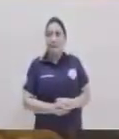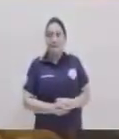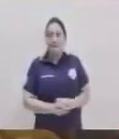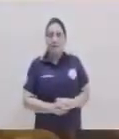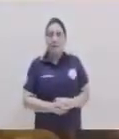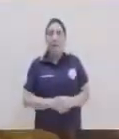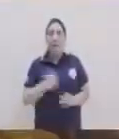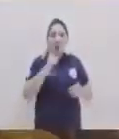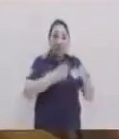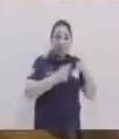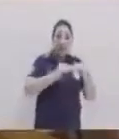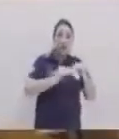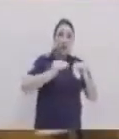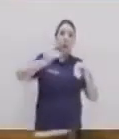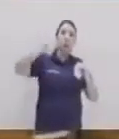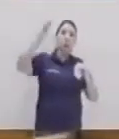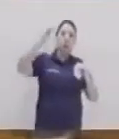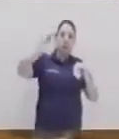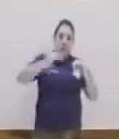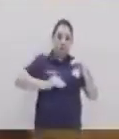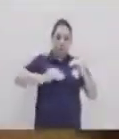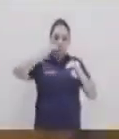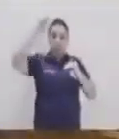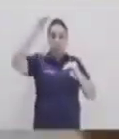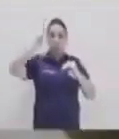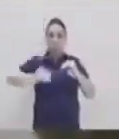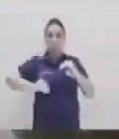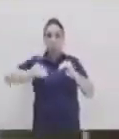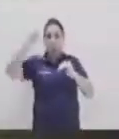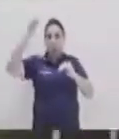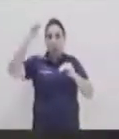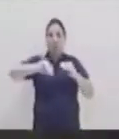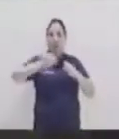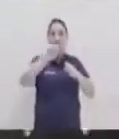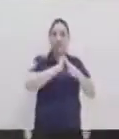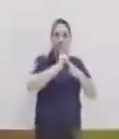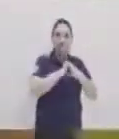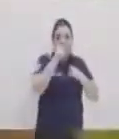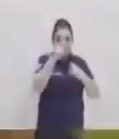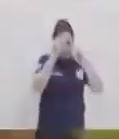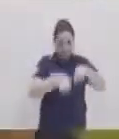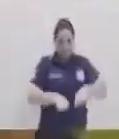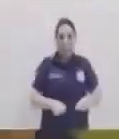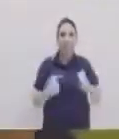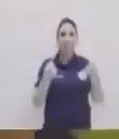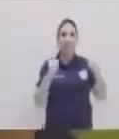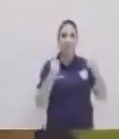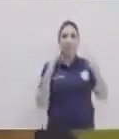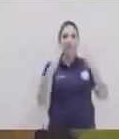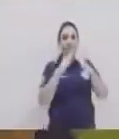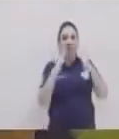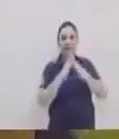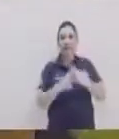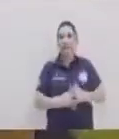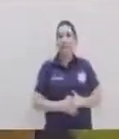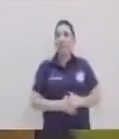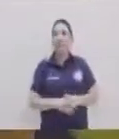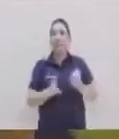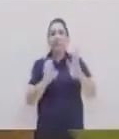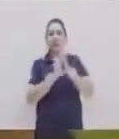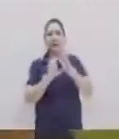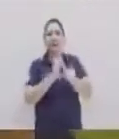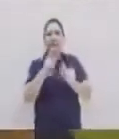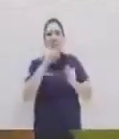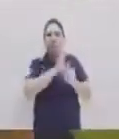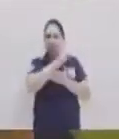Ah, hasta que, mirámos que suena como igual. Ah, podemos ver, esta es la tonalidad. Ejercicios que pueden practicar en cualquier lugar. Van en el carro y escuchan una